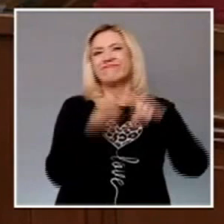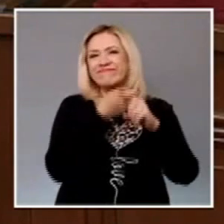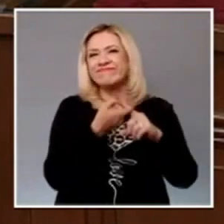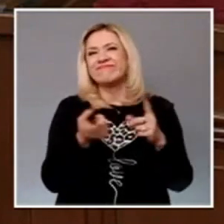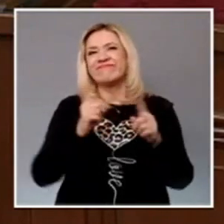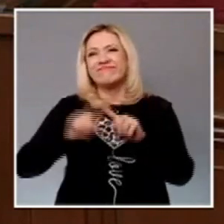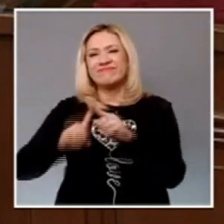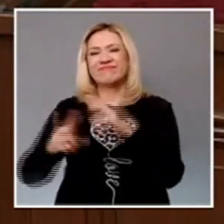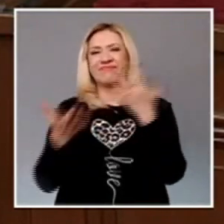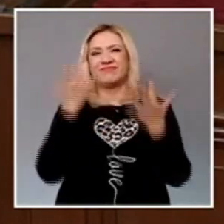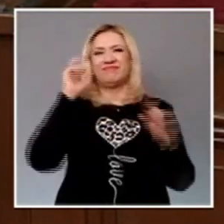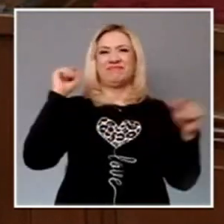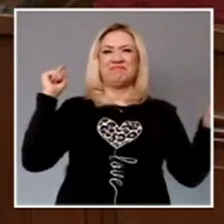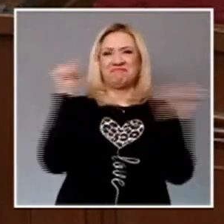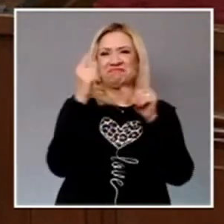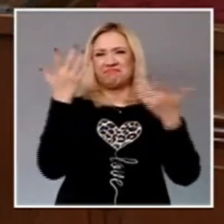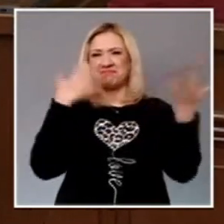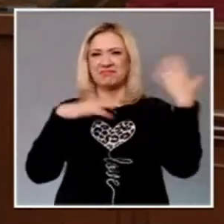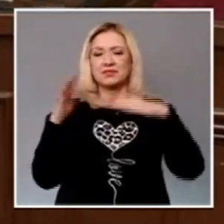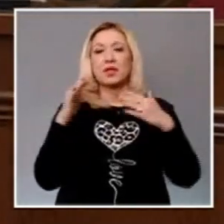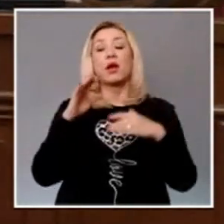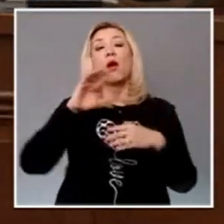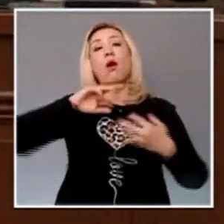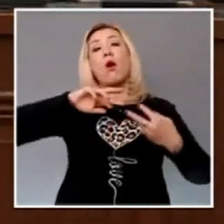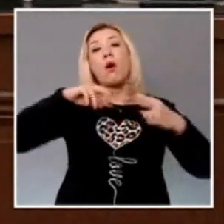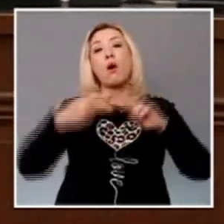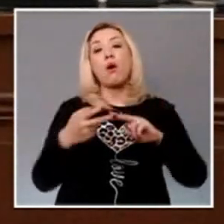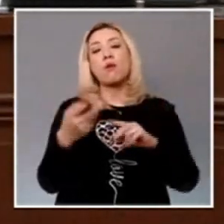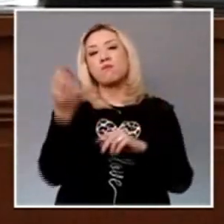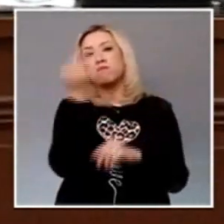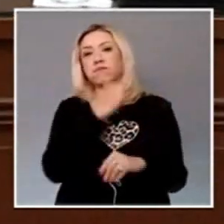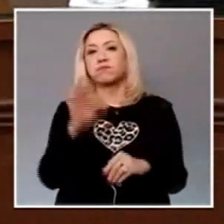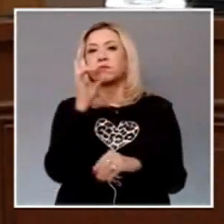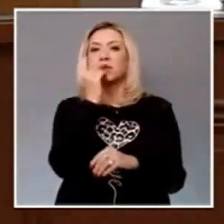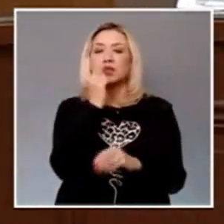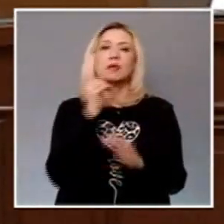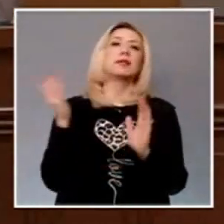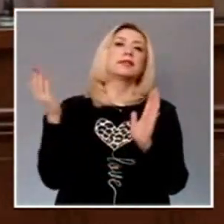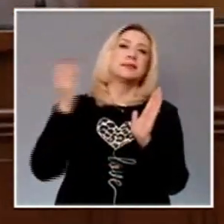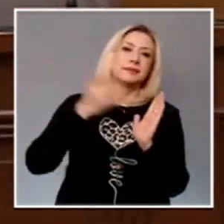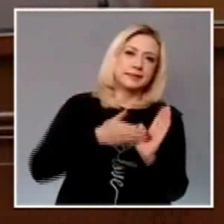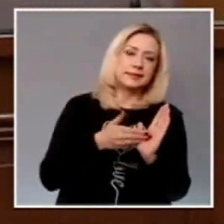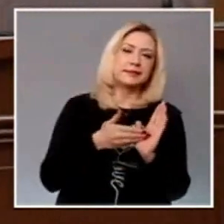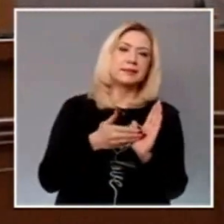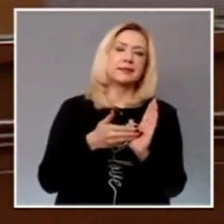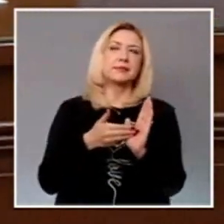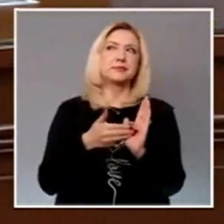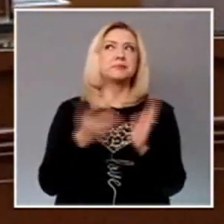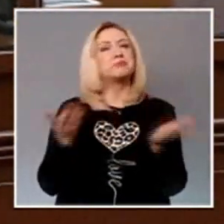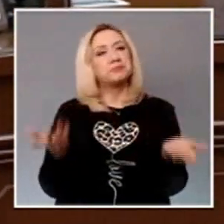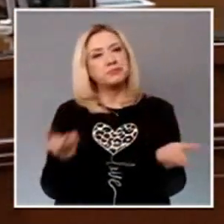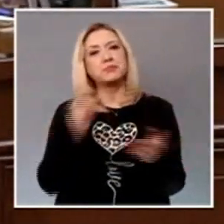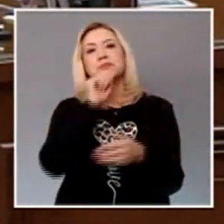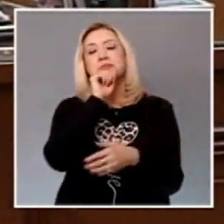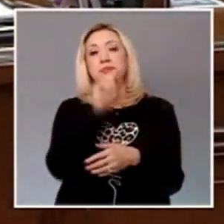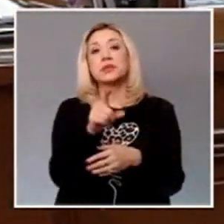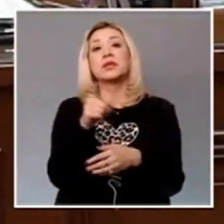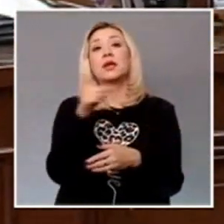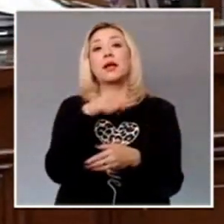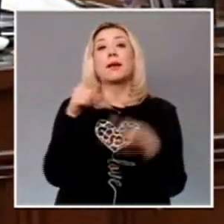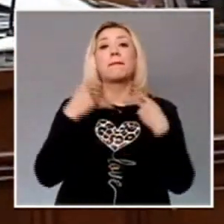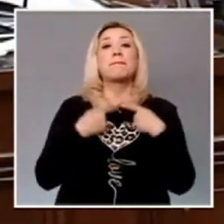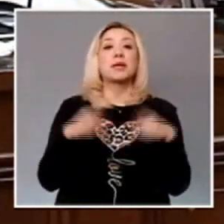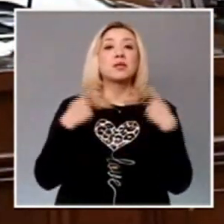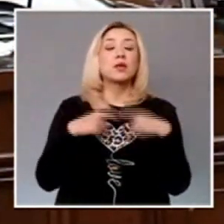insultar o faltas a la autoridad. También inválido la norma que establecía una sanción económica para las personas encargadas de la guarda o